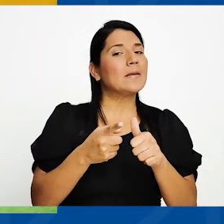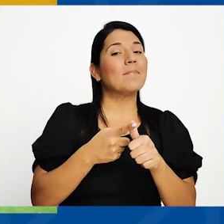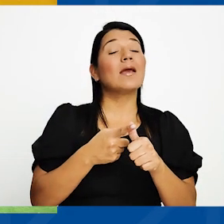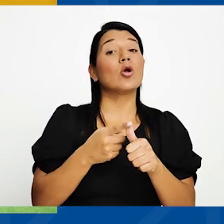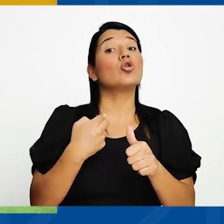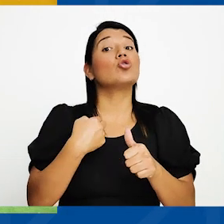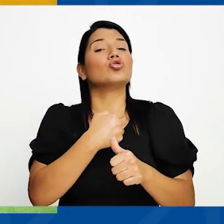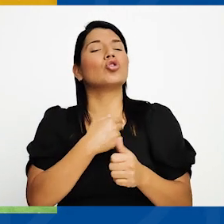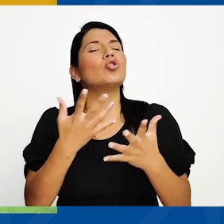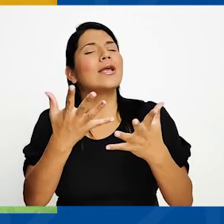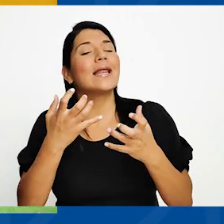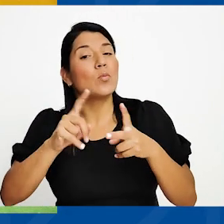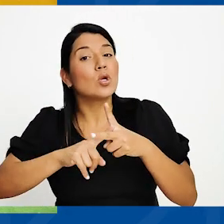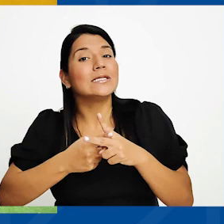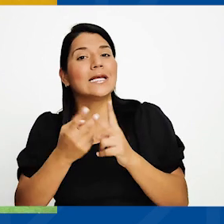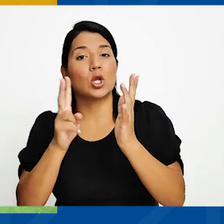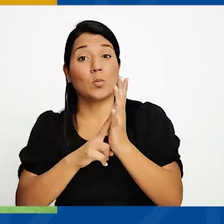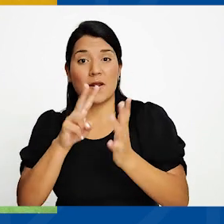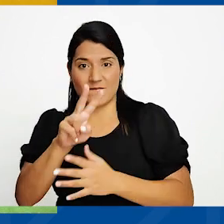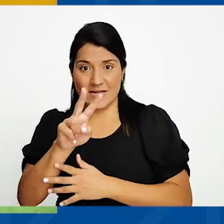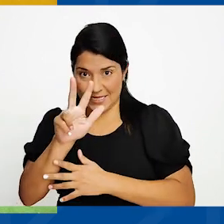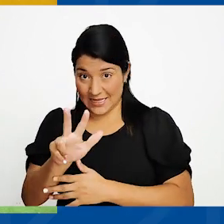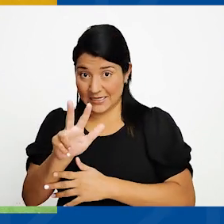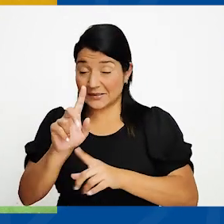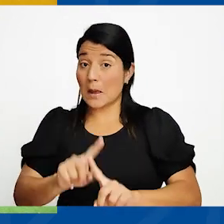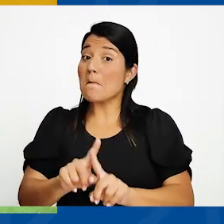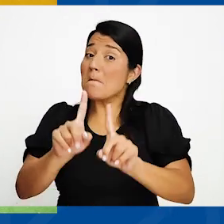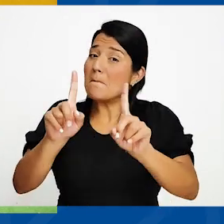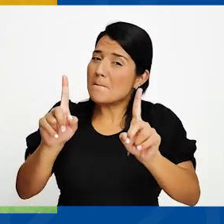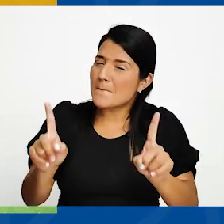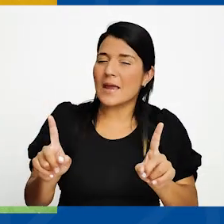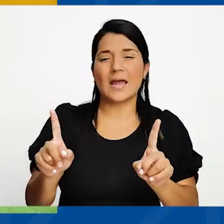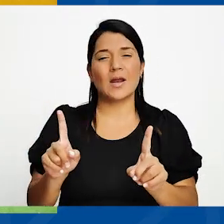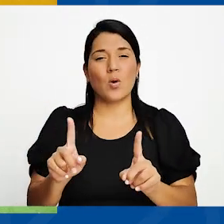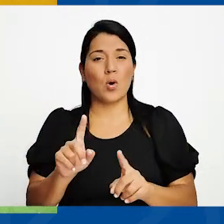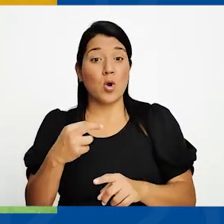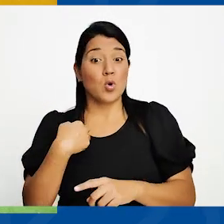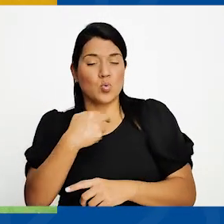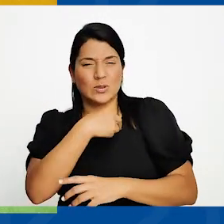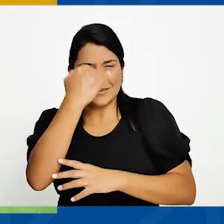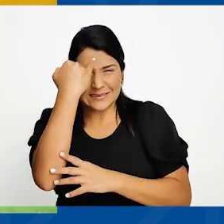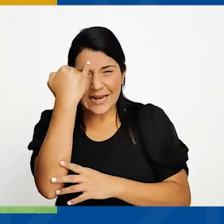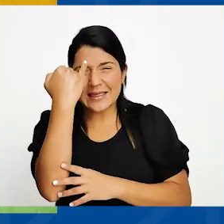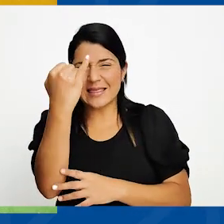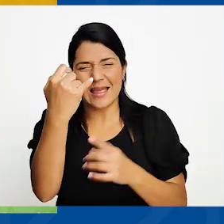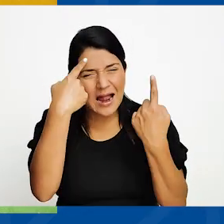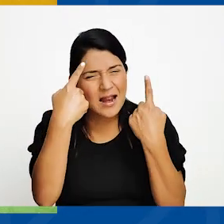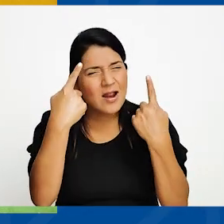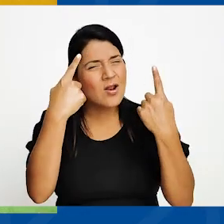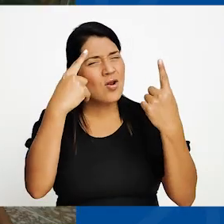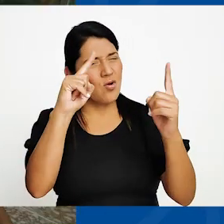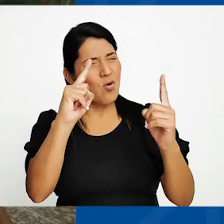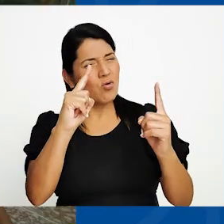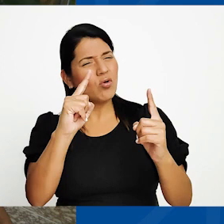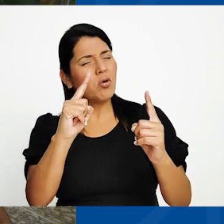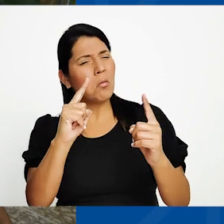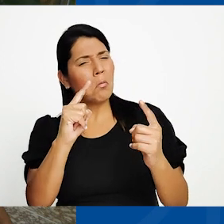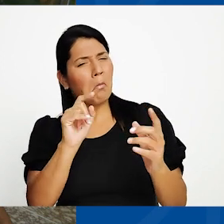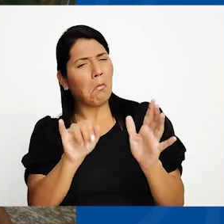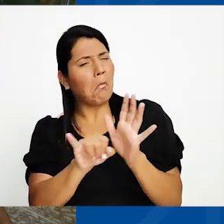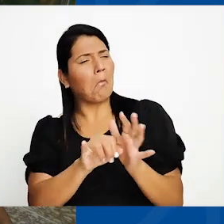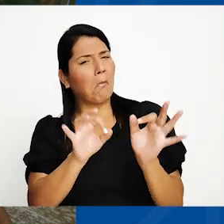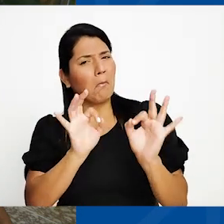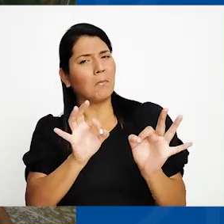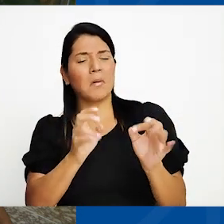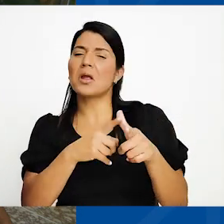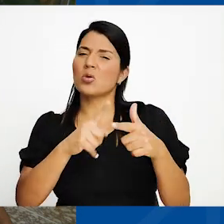Eso estaba claro. Sin embargo, la iniciativa caló hondo en un par de personas que logramos venderles la idea. Y dijimos,